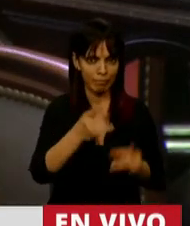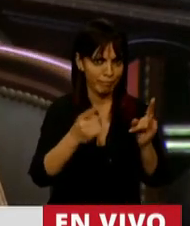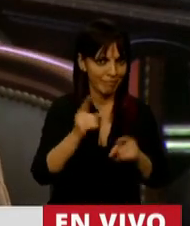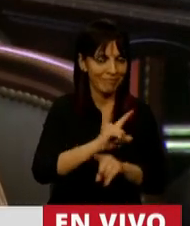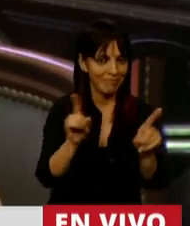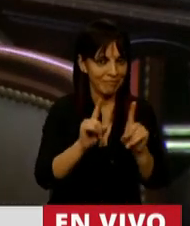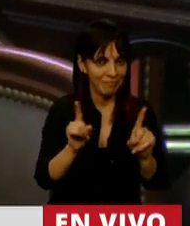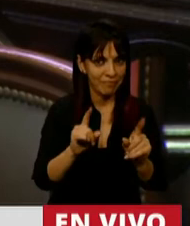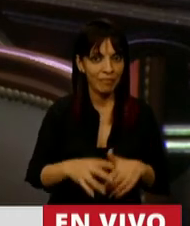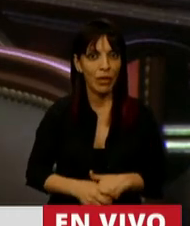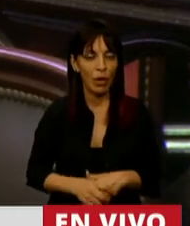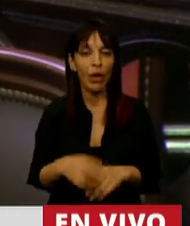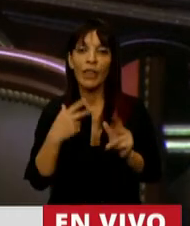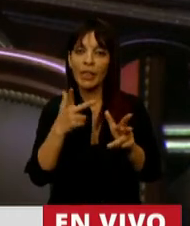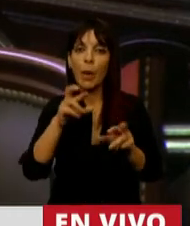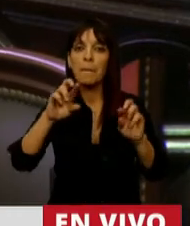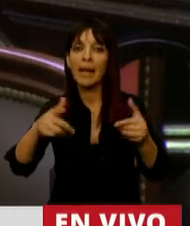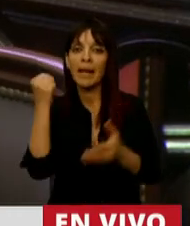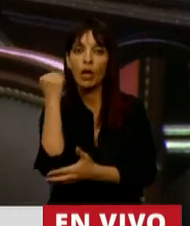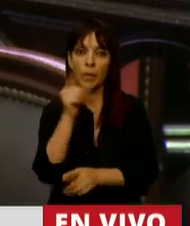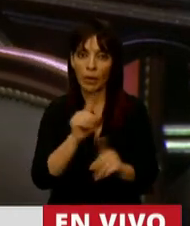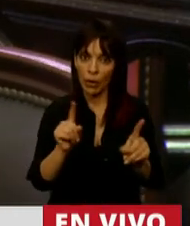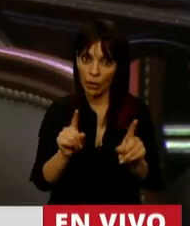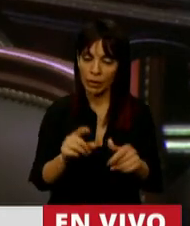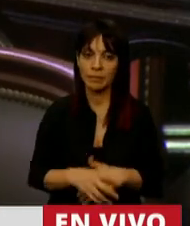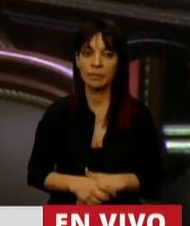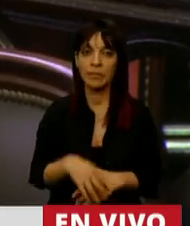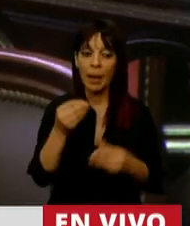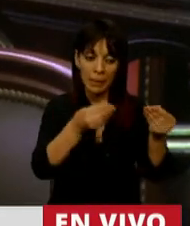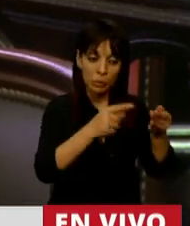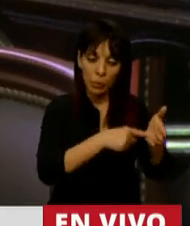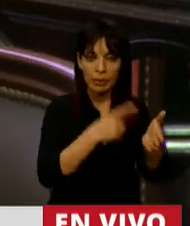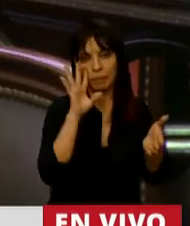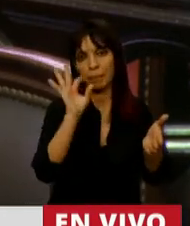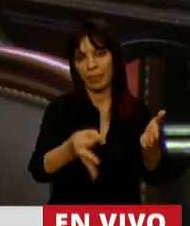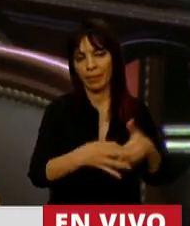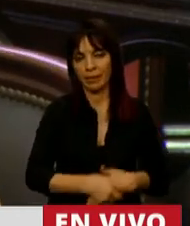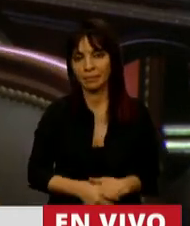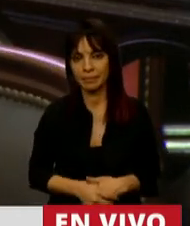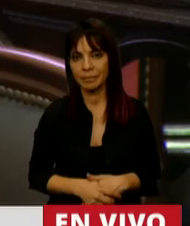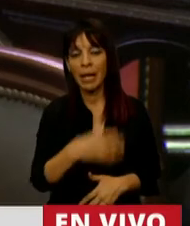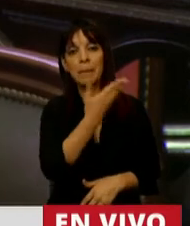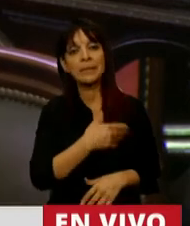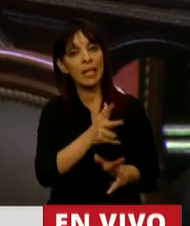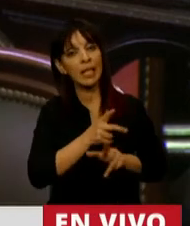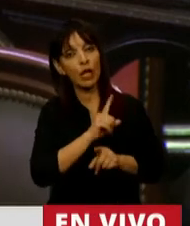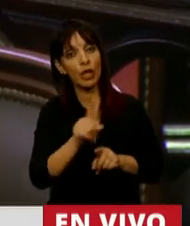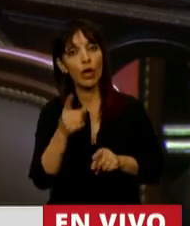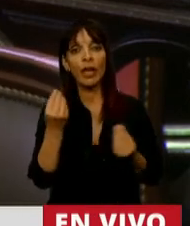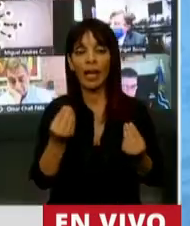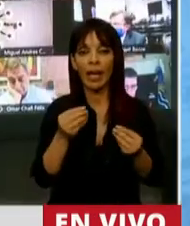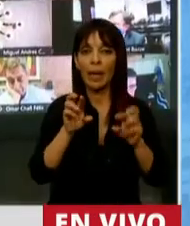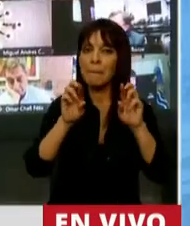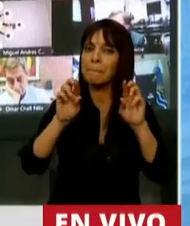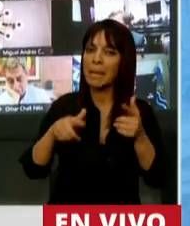no mintió el presidente cuando dijo que no tenía un plan económico. Este presupuesto lo demuestra. Lo que no nos dijo el presidente es que tampoco tenía un plan